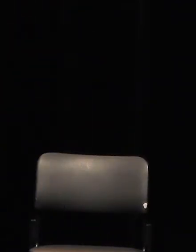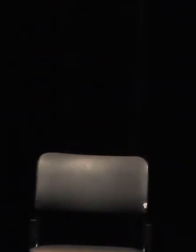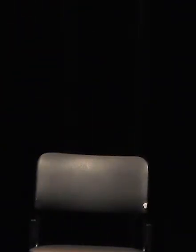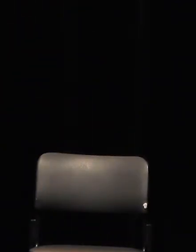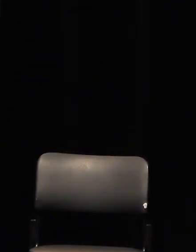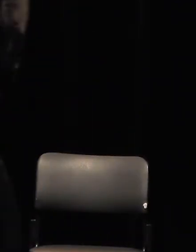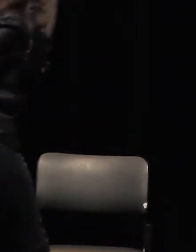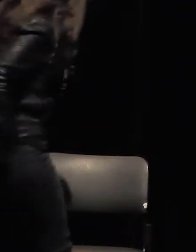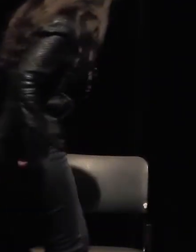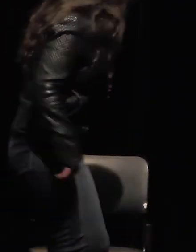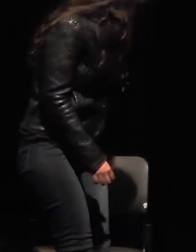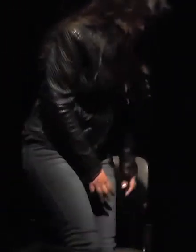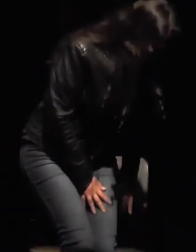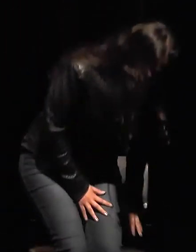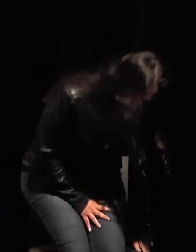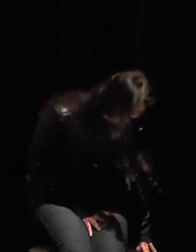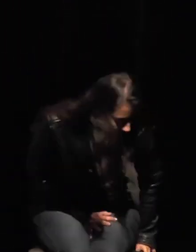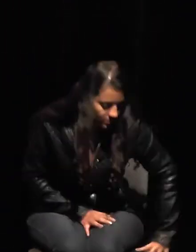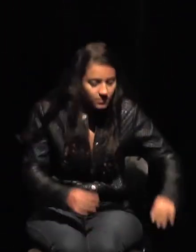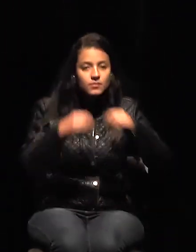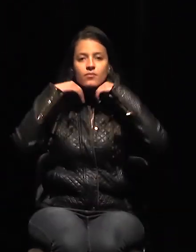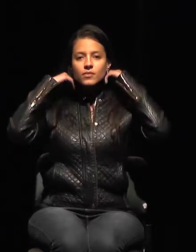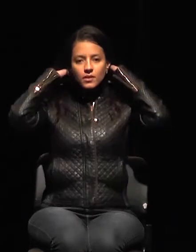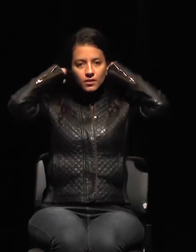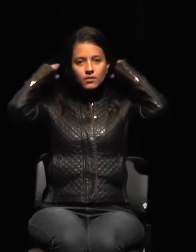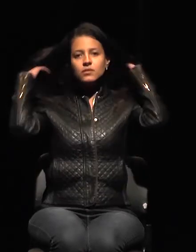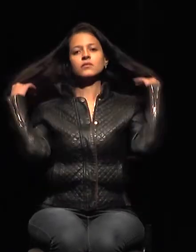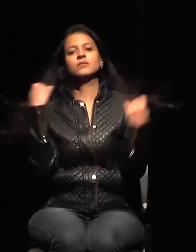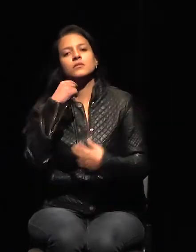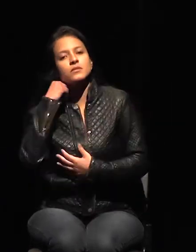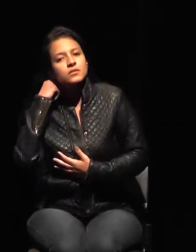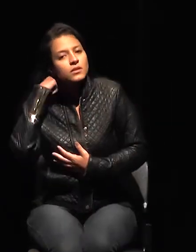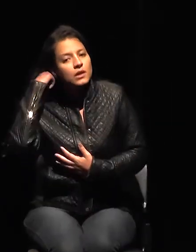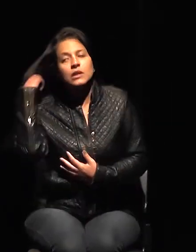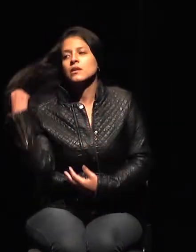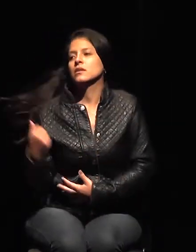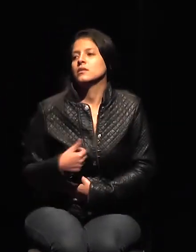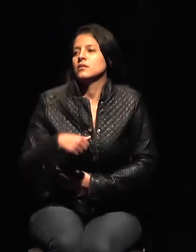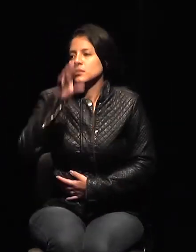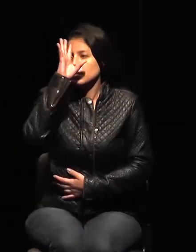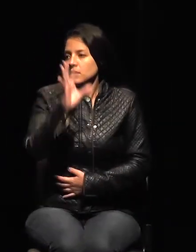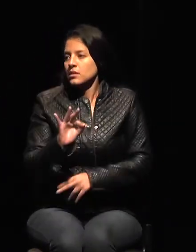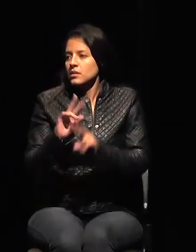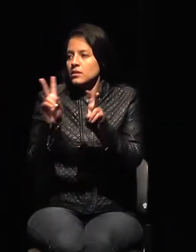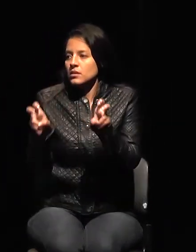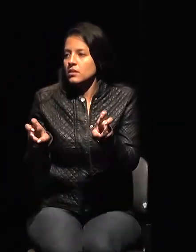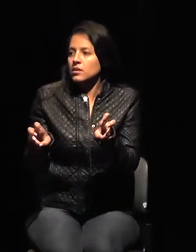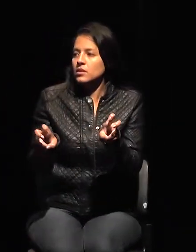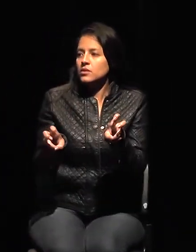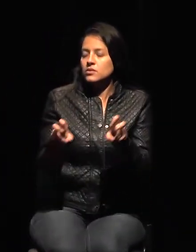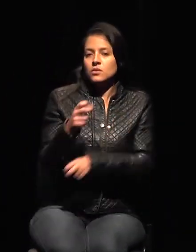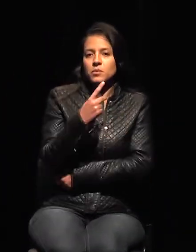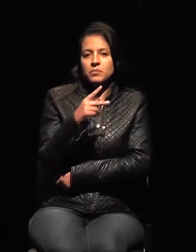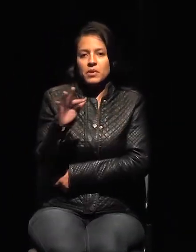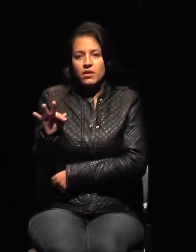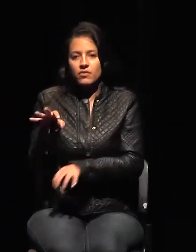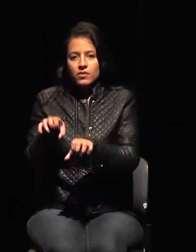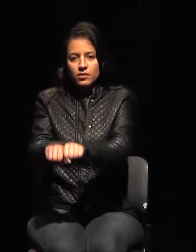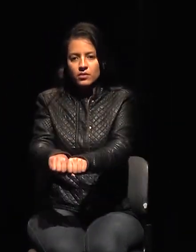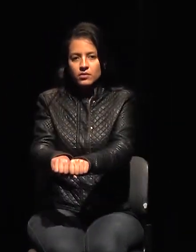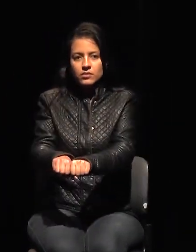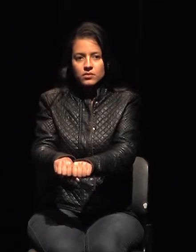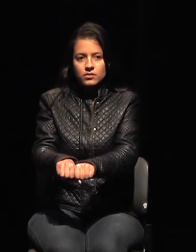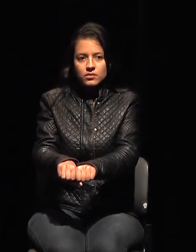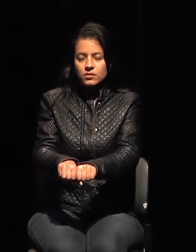No he entendido mucho esa incautación de la Policía Federal de un anticuario. Pero eso fue